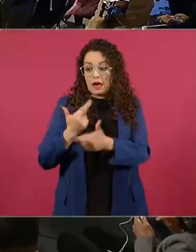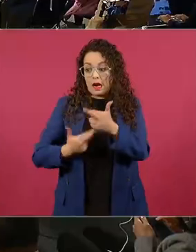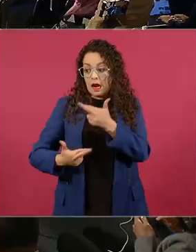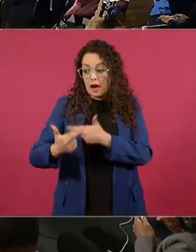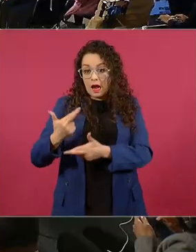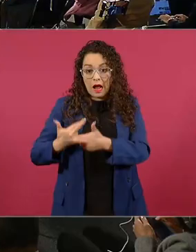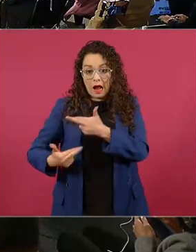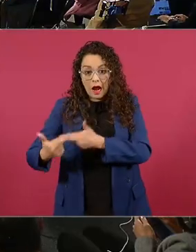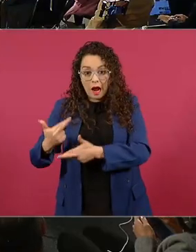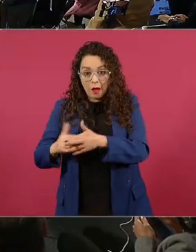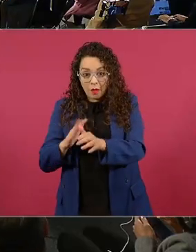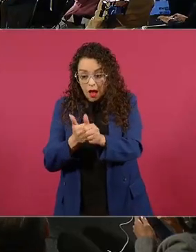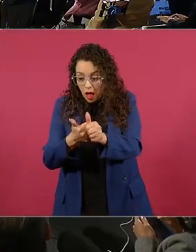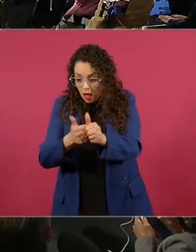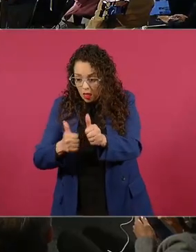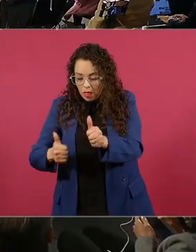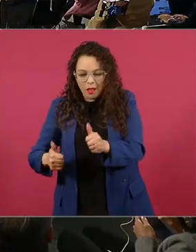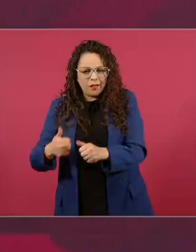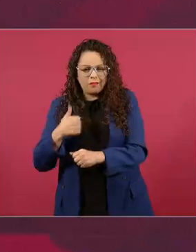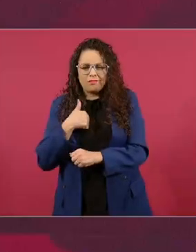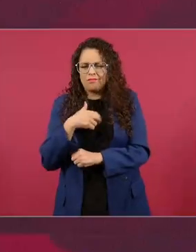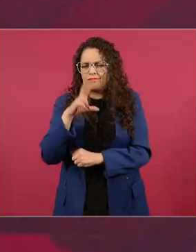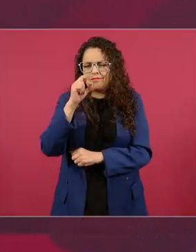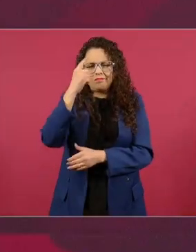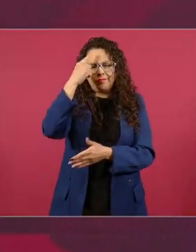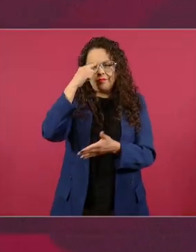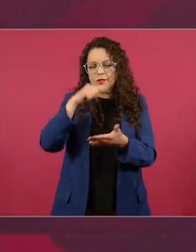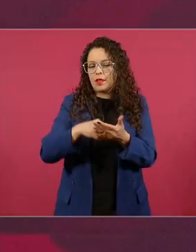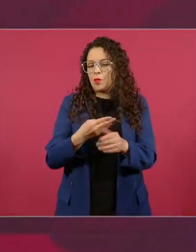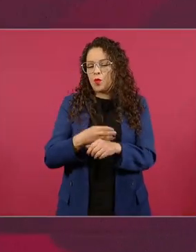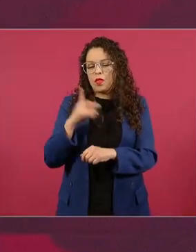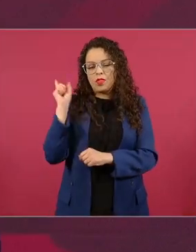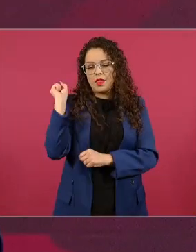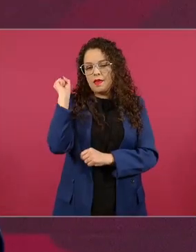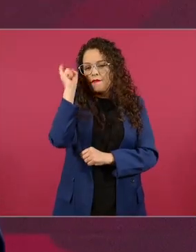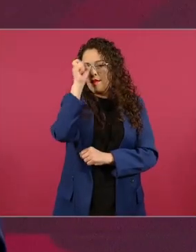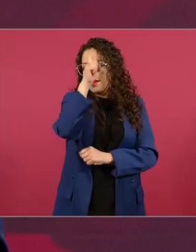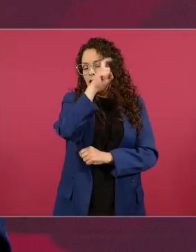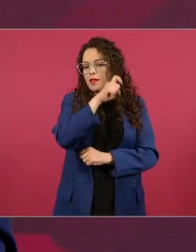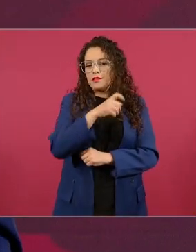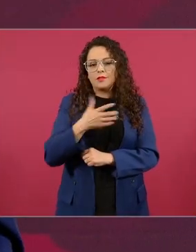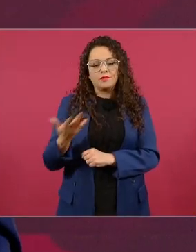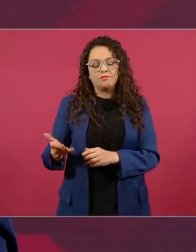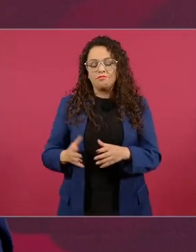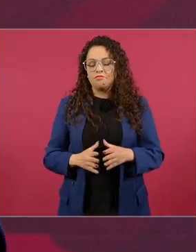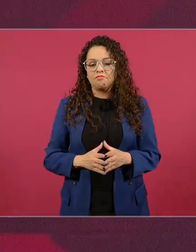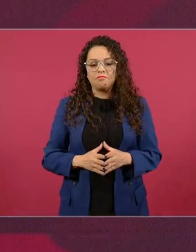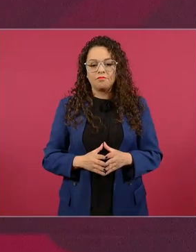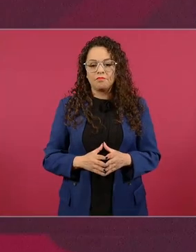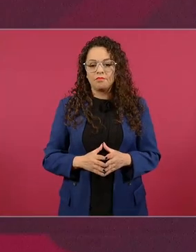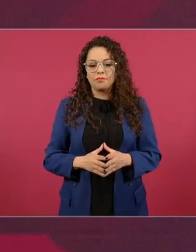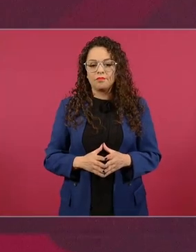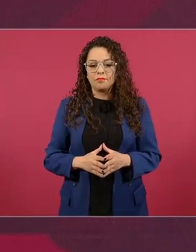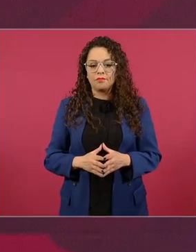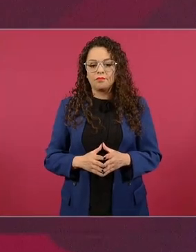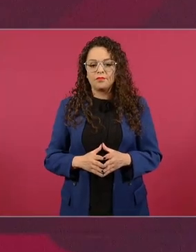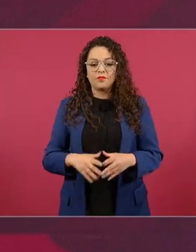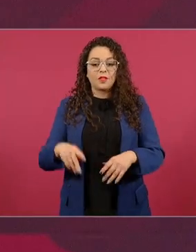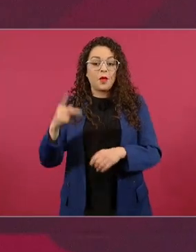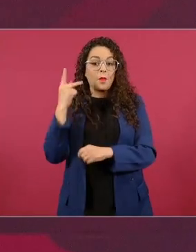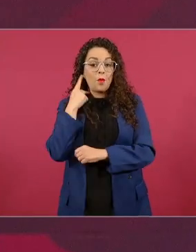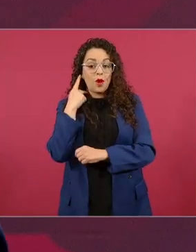no lo veo sinceramente aunque la política no es ciencia exacta